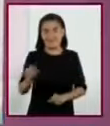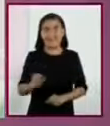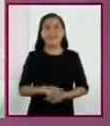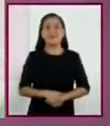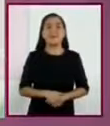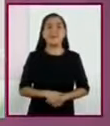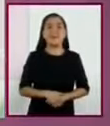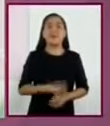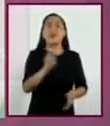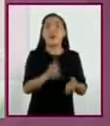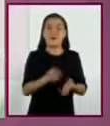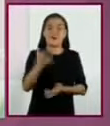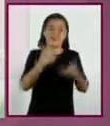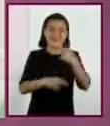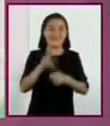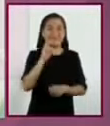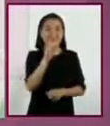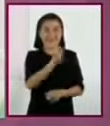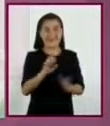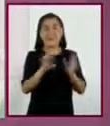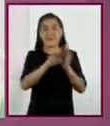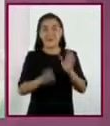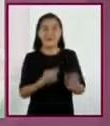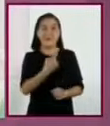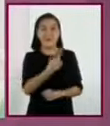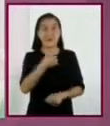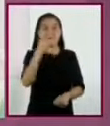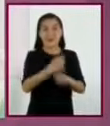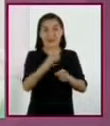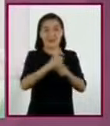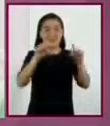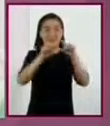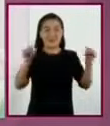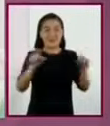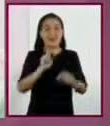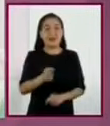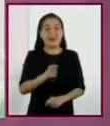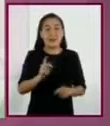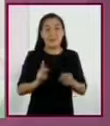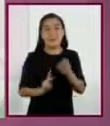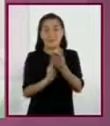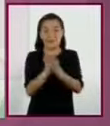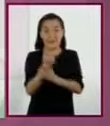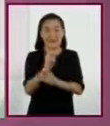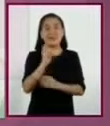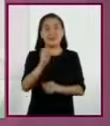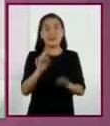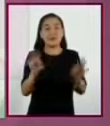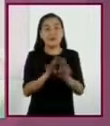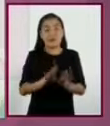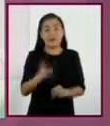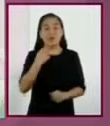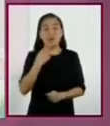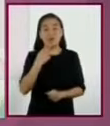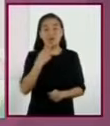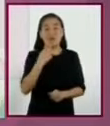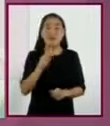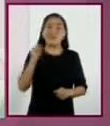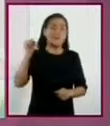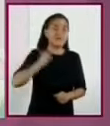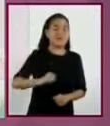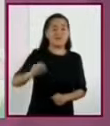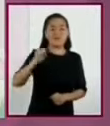Volviendo a nuestro ejemplo, en el primer párrafo dice, las plantas han sido utilizadas durante